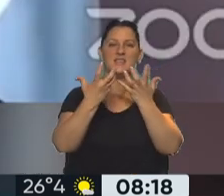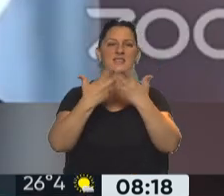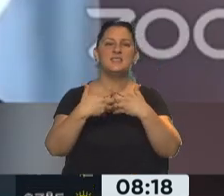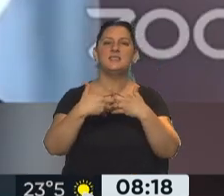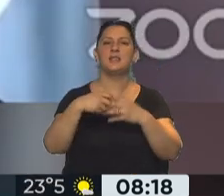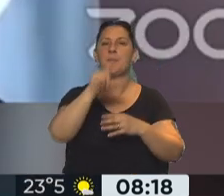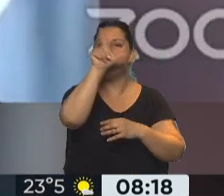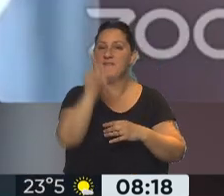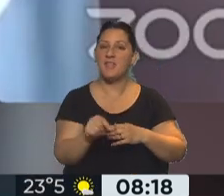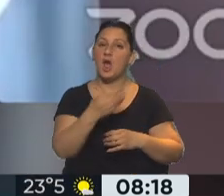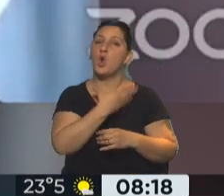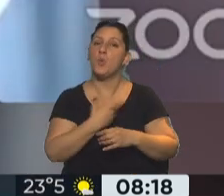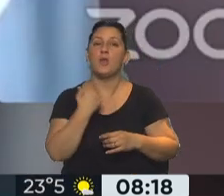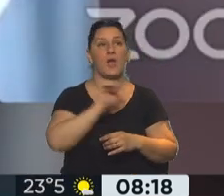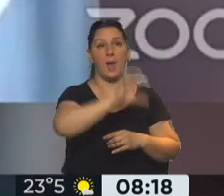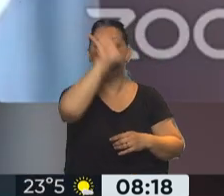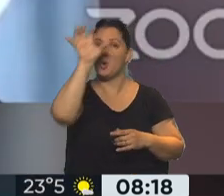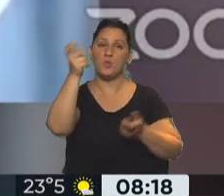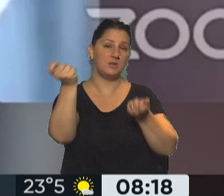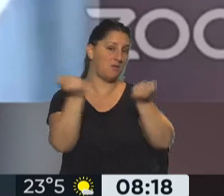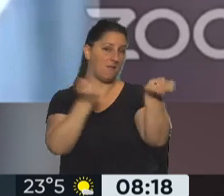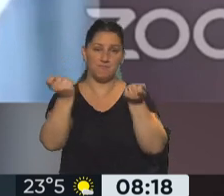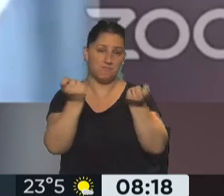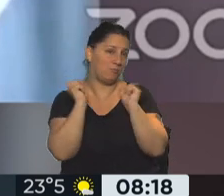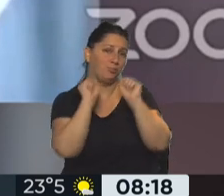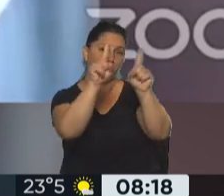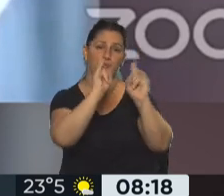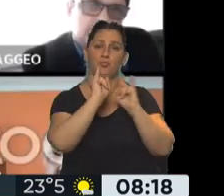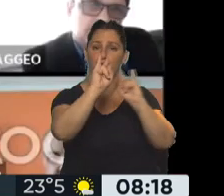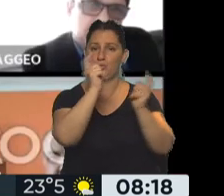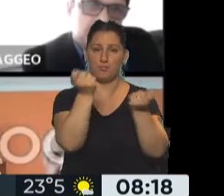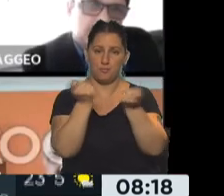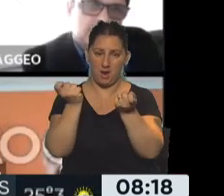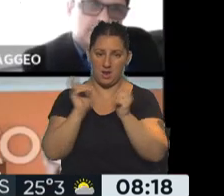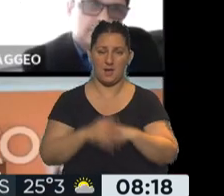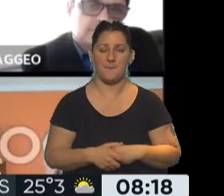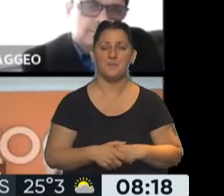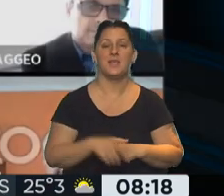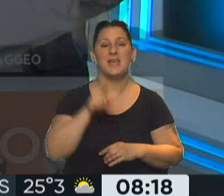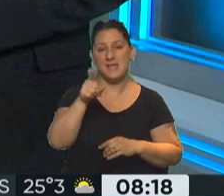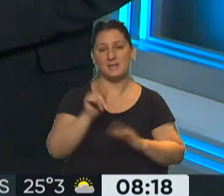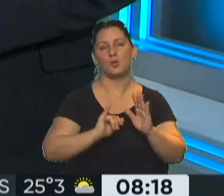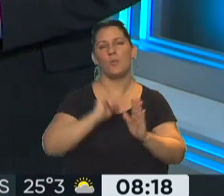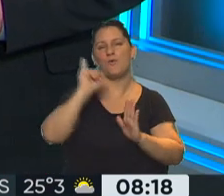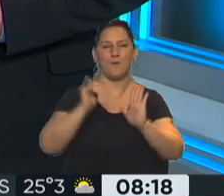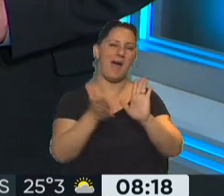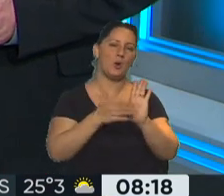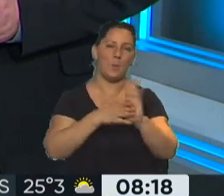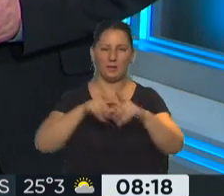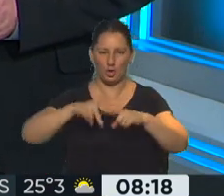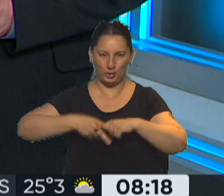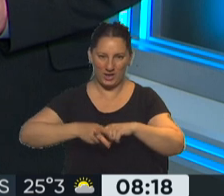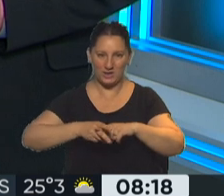federal de gobierno que le da autonomía a los estados provinciales. Más allá de este, que es un argumento técnico, el